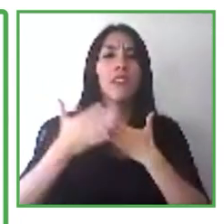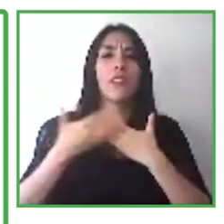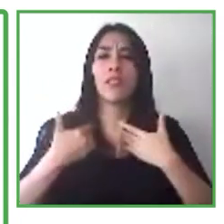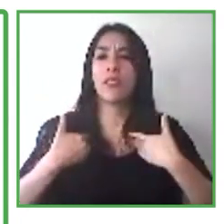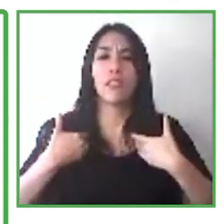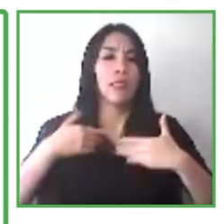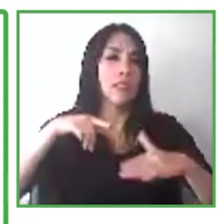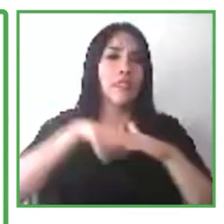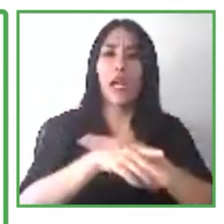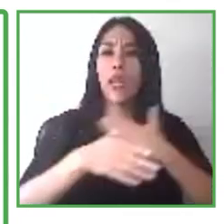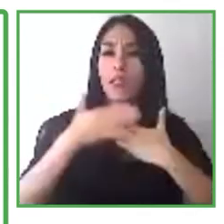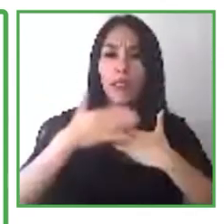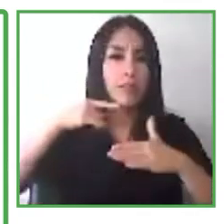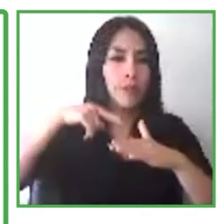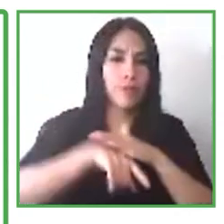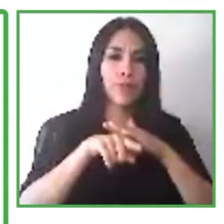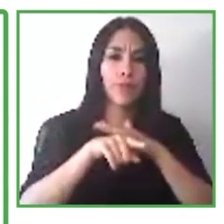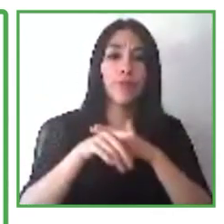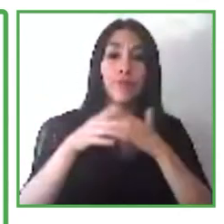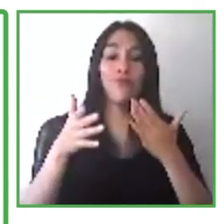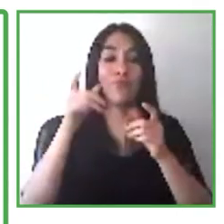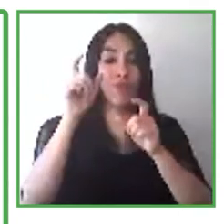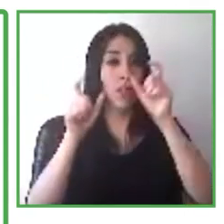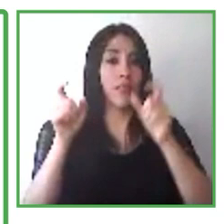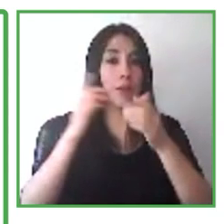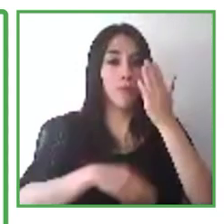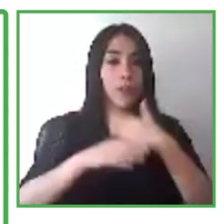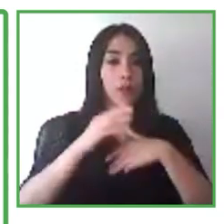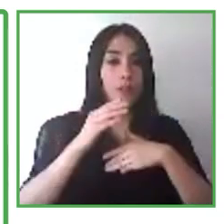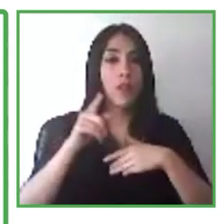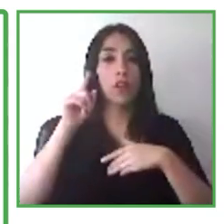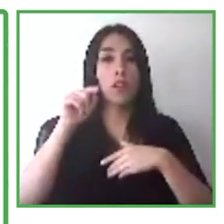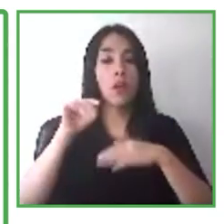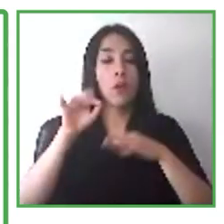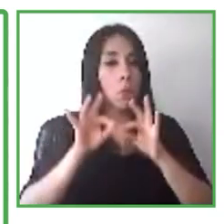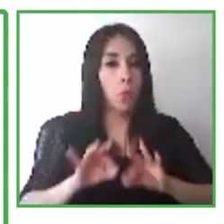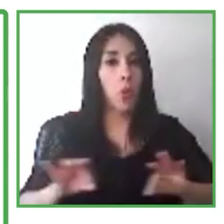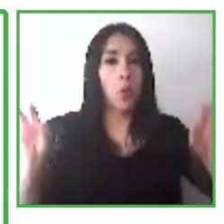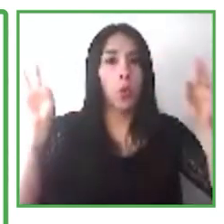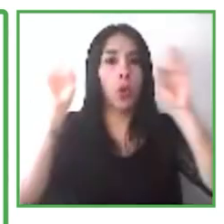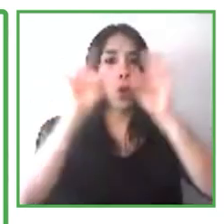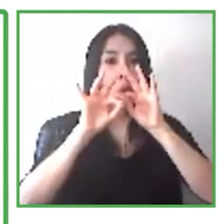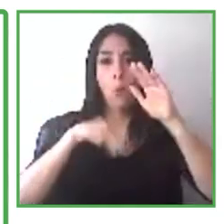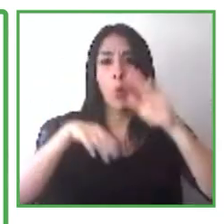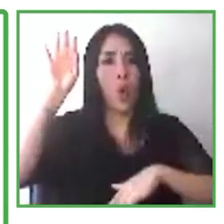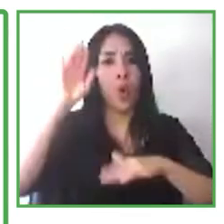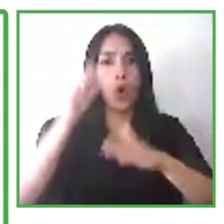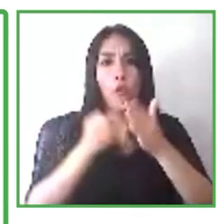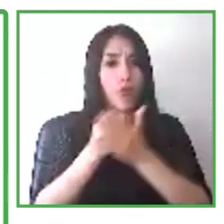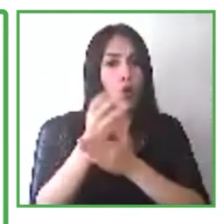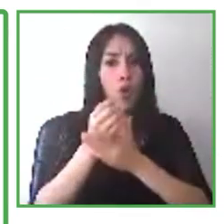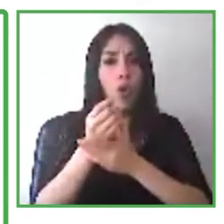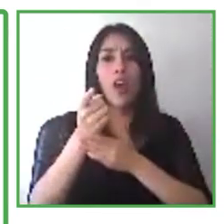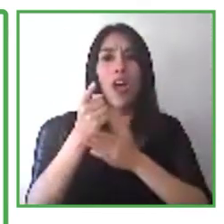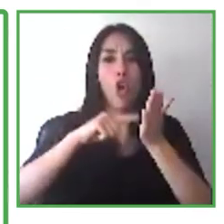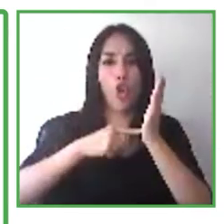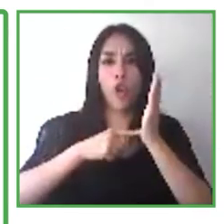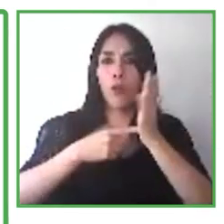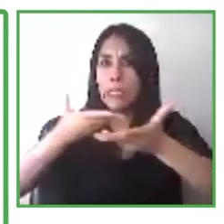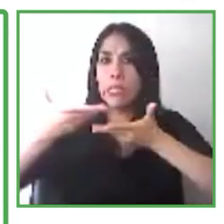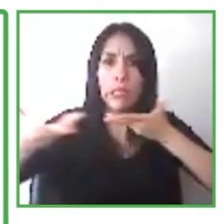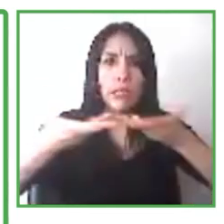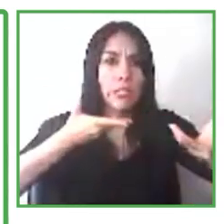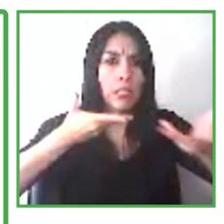generación de tecnologías asistivas para todos, incluyendo las personas con discapacidades. También